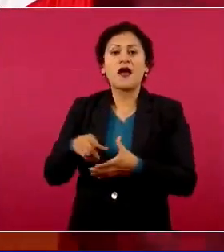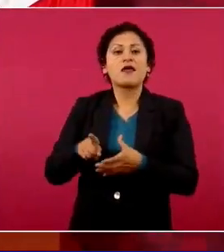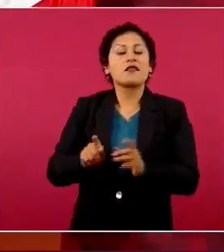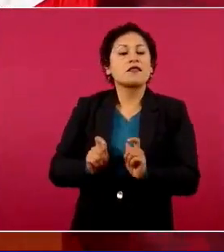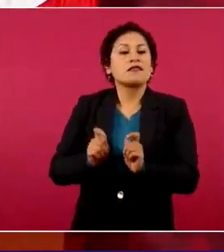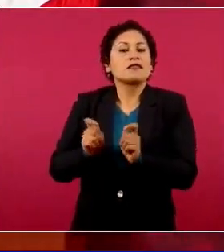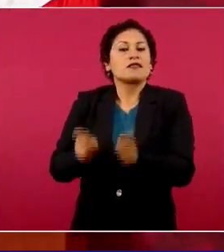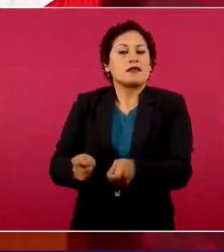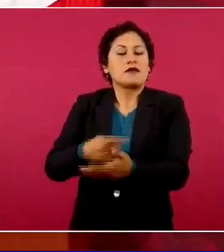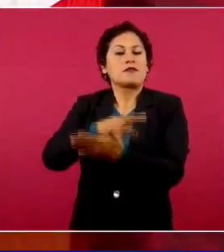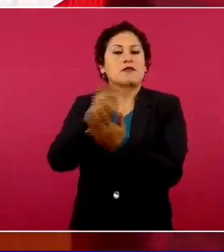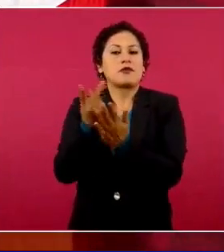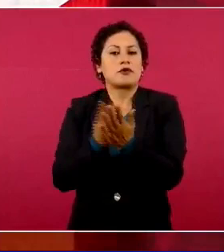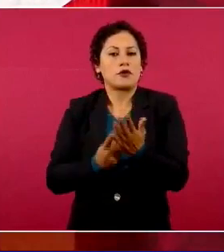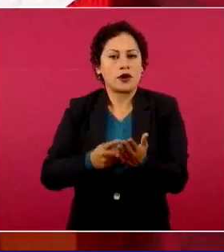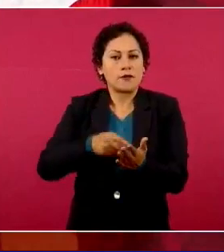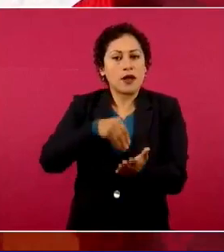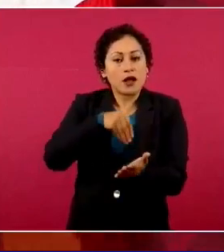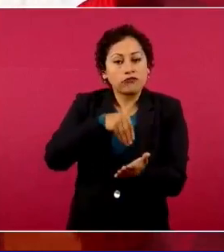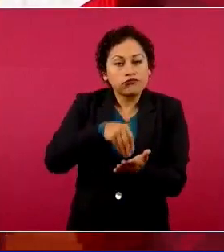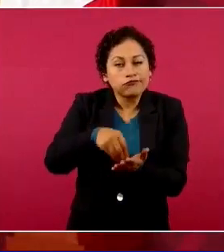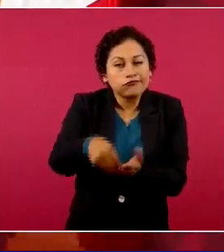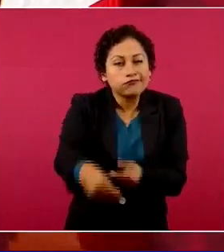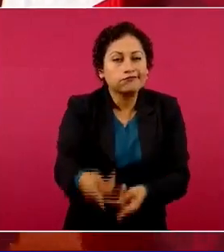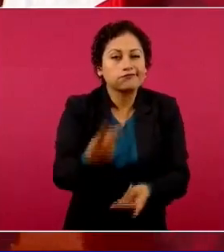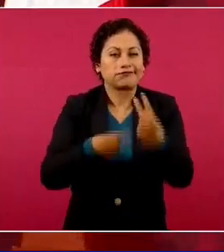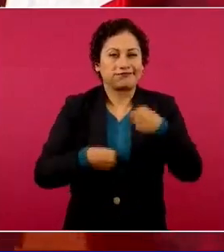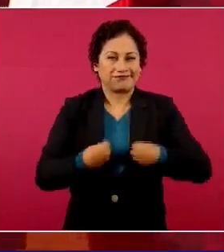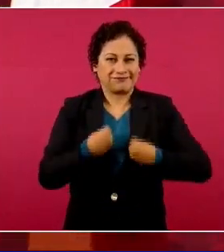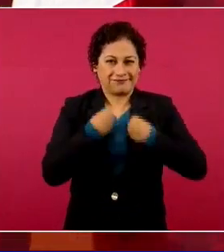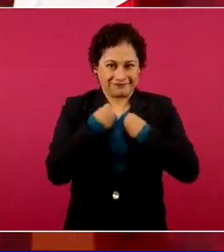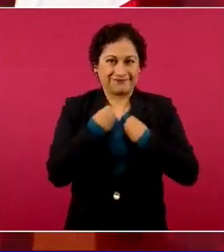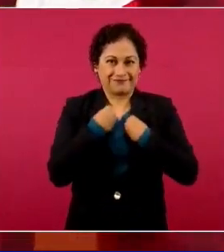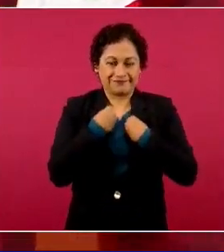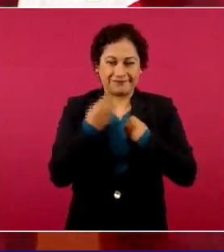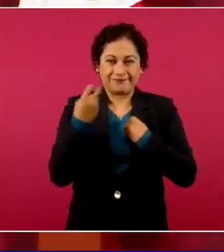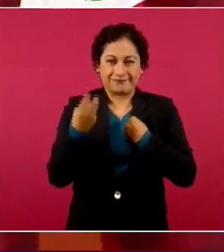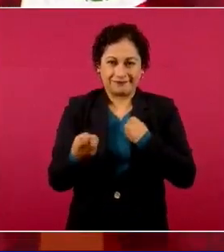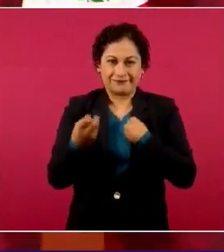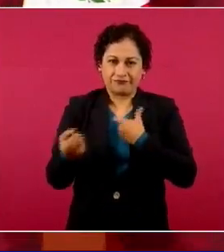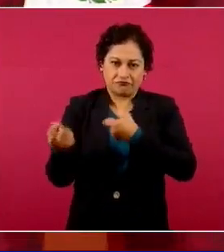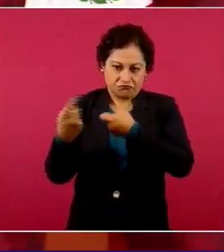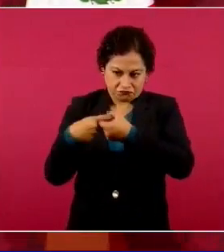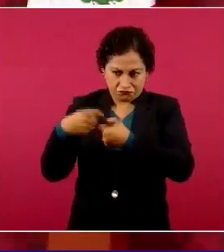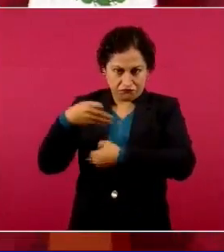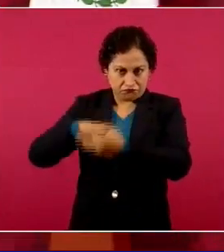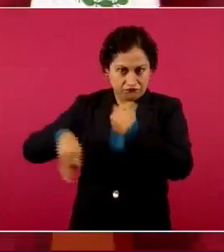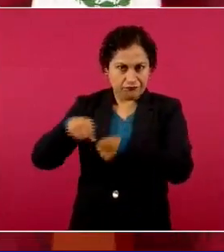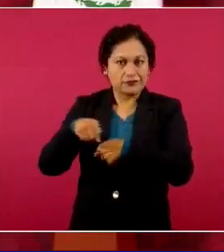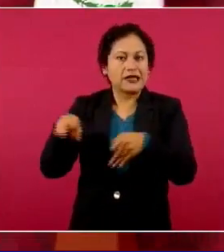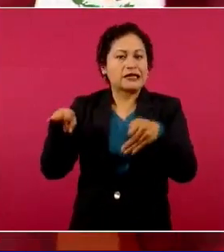donde pasa el Tren Maya,